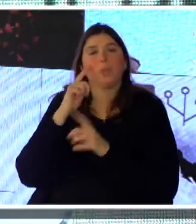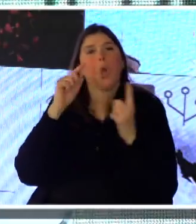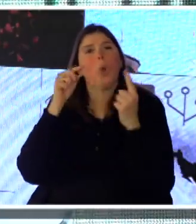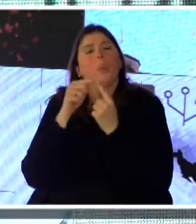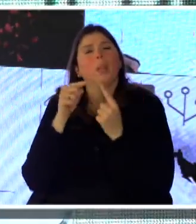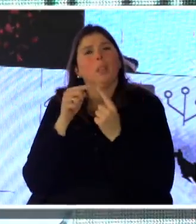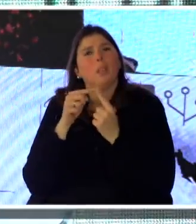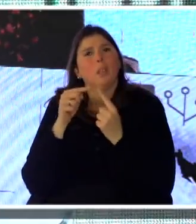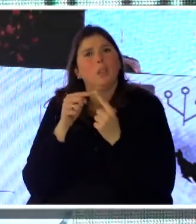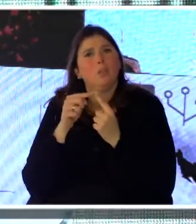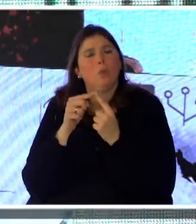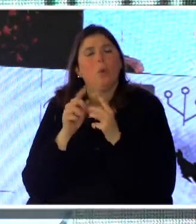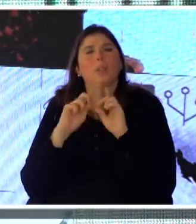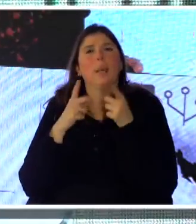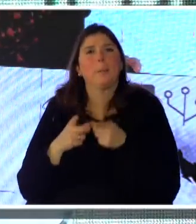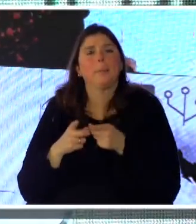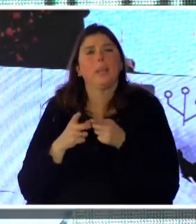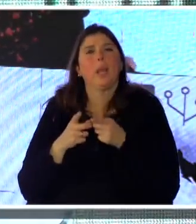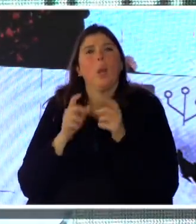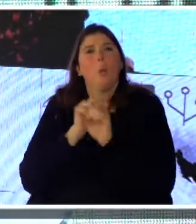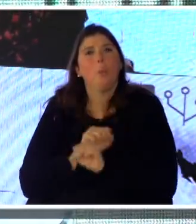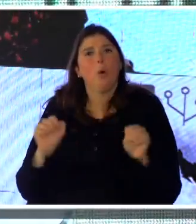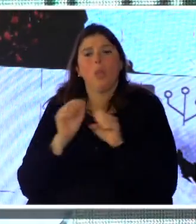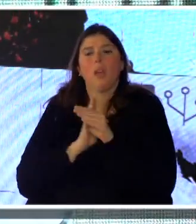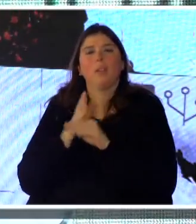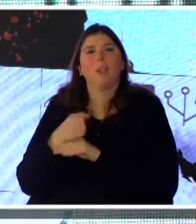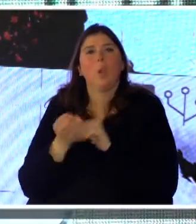posible migración del portal también a Drupal 8.